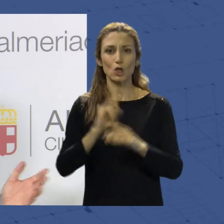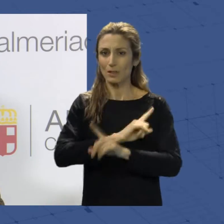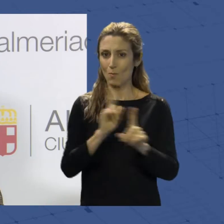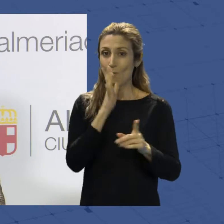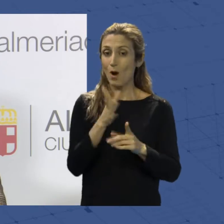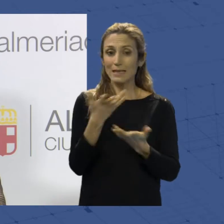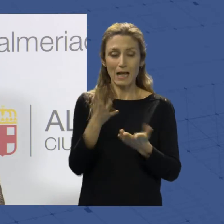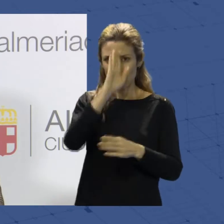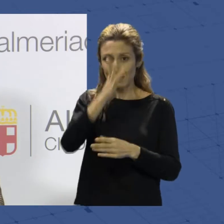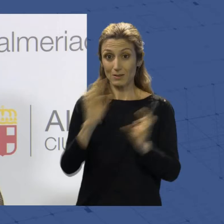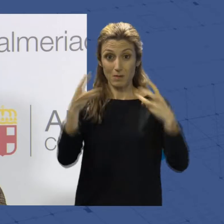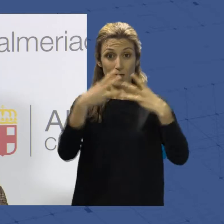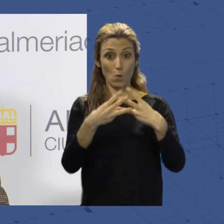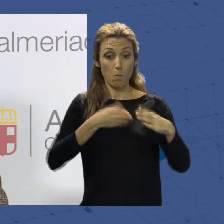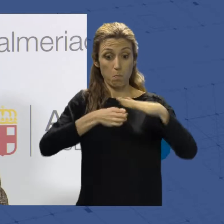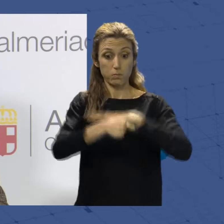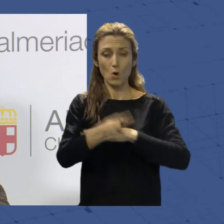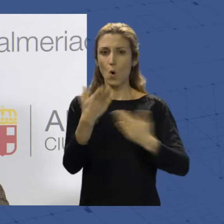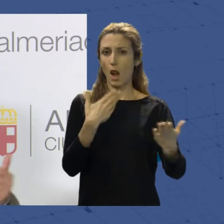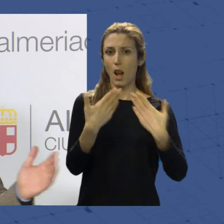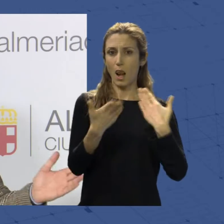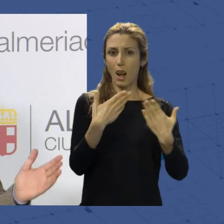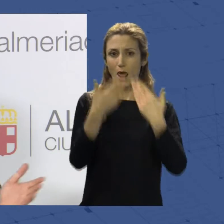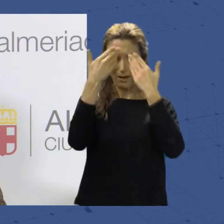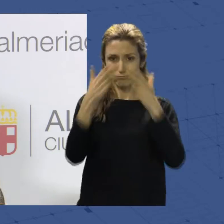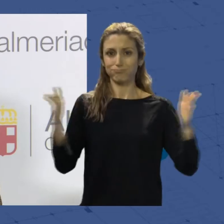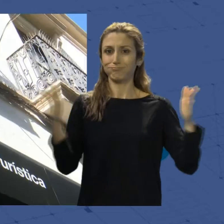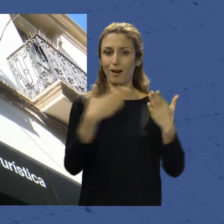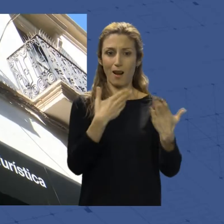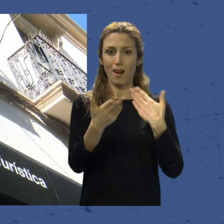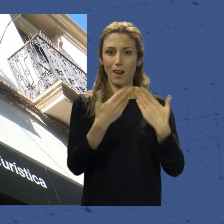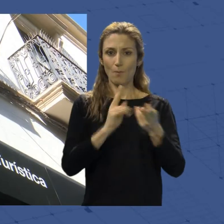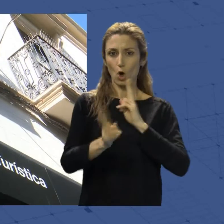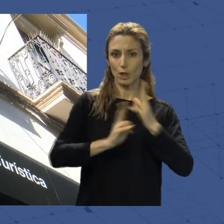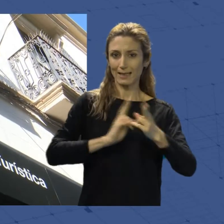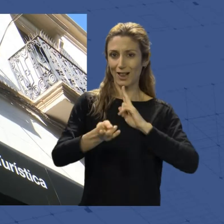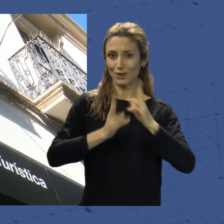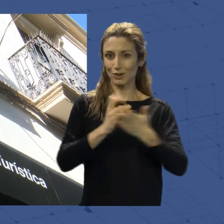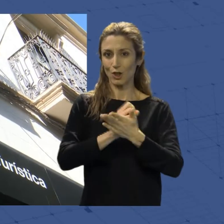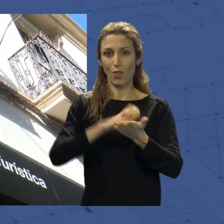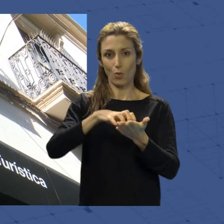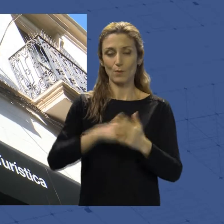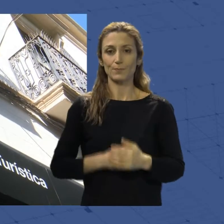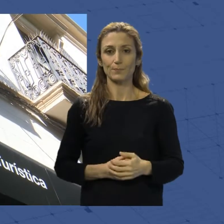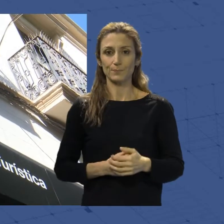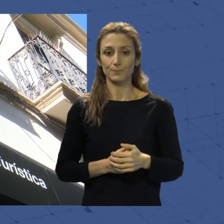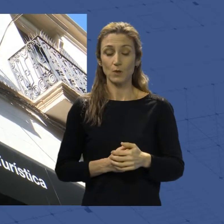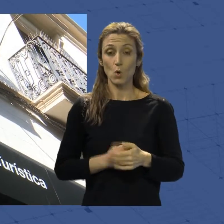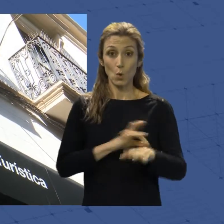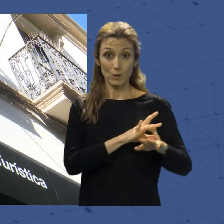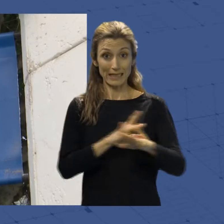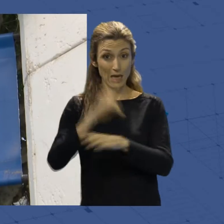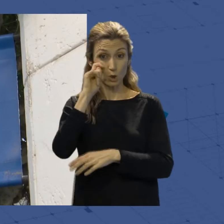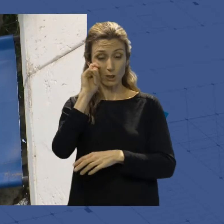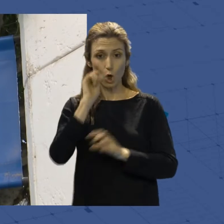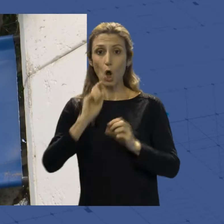propia página web vamos a tener una conversación abierta que nos va a ir contestando a todas esas dudas. Un guía turístico digital